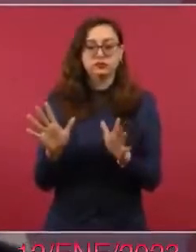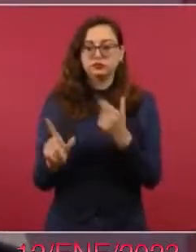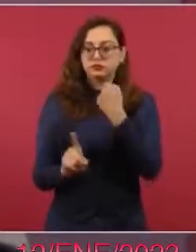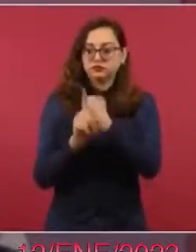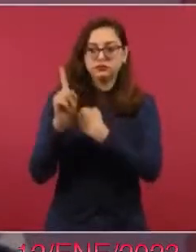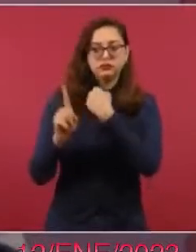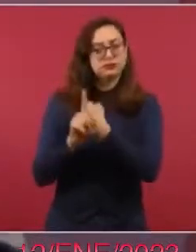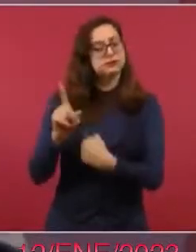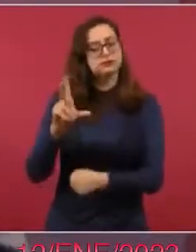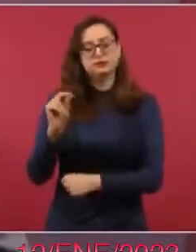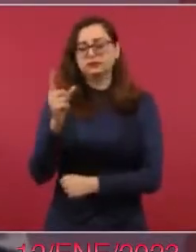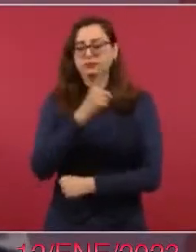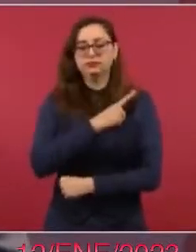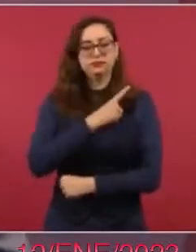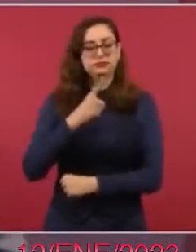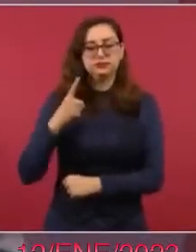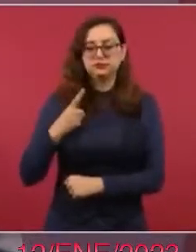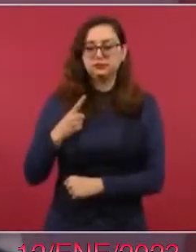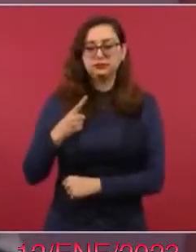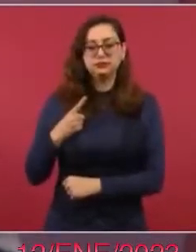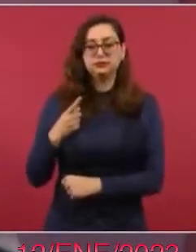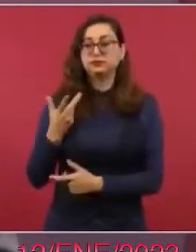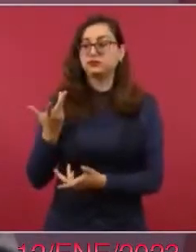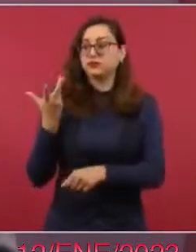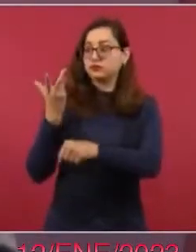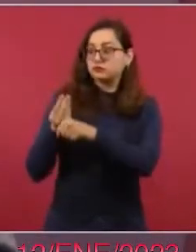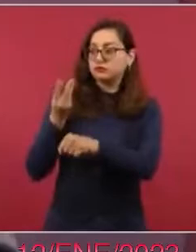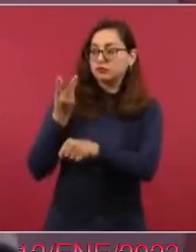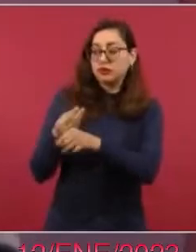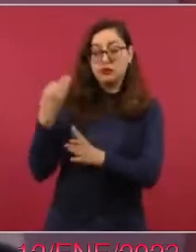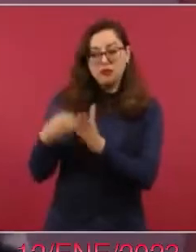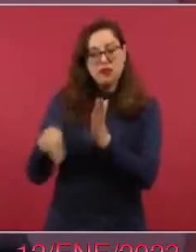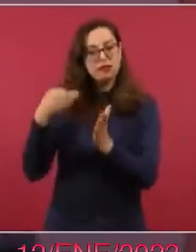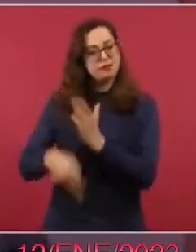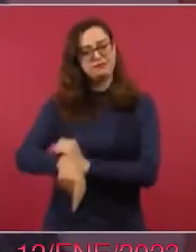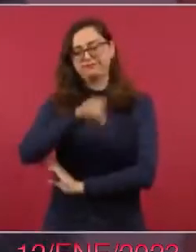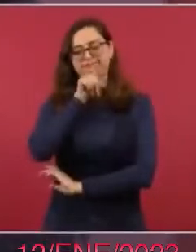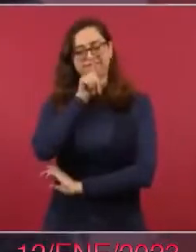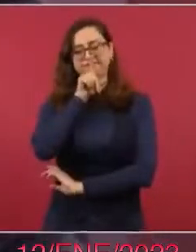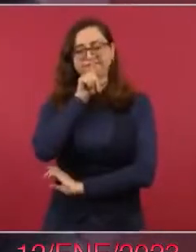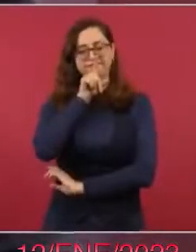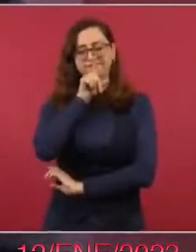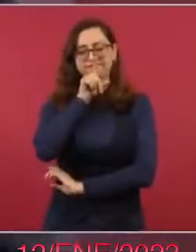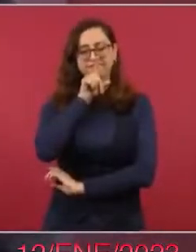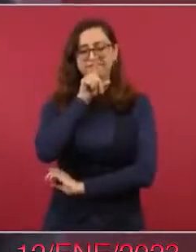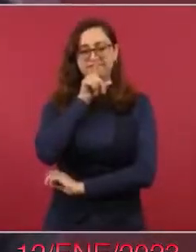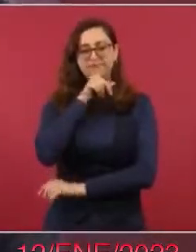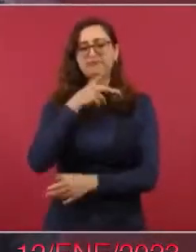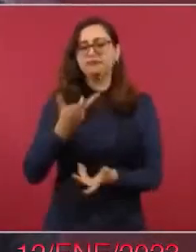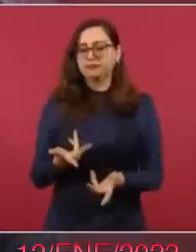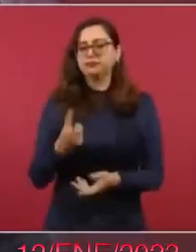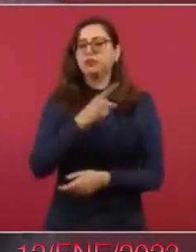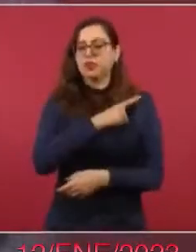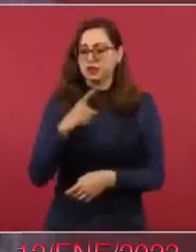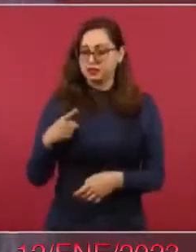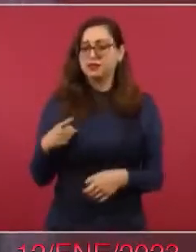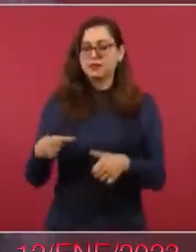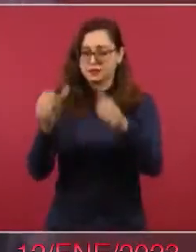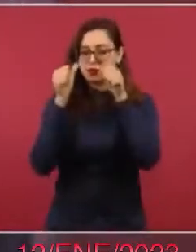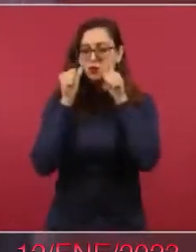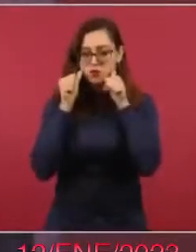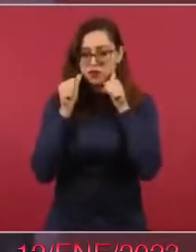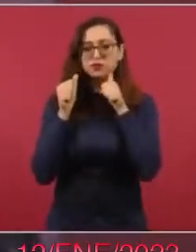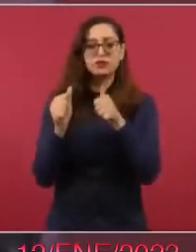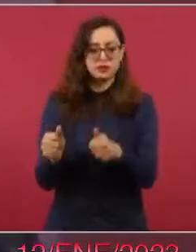problema por falta de mantenimiento y atender esto como lo está haciendo ya